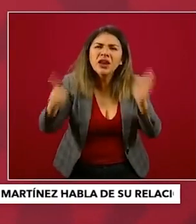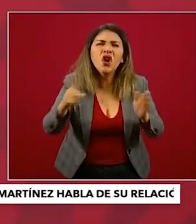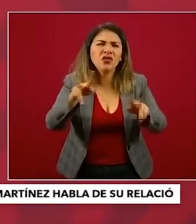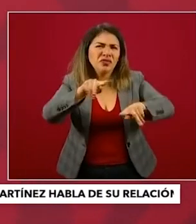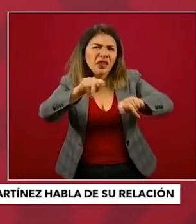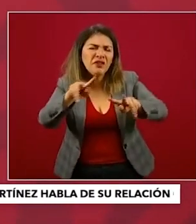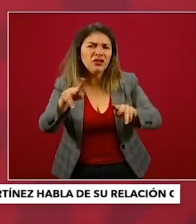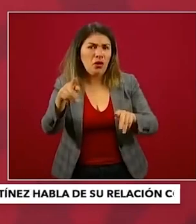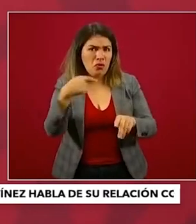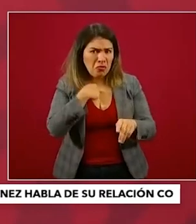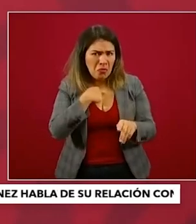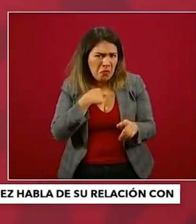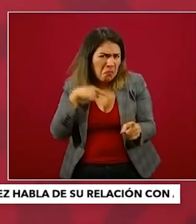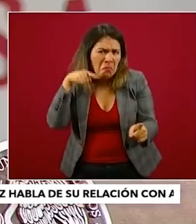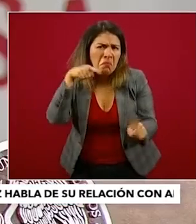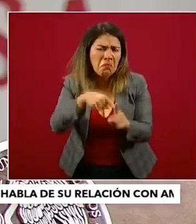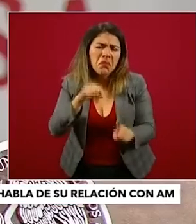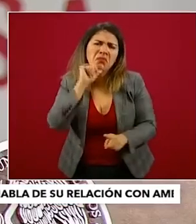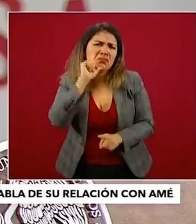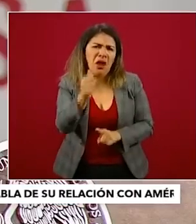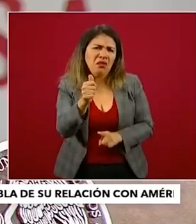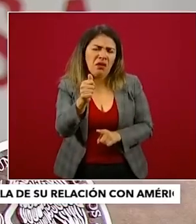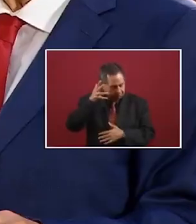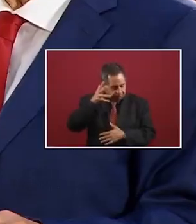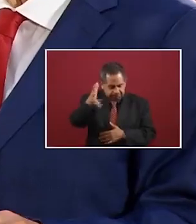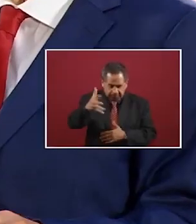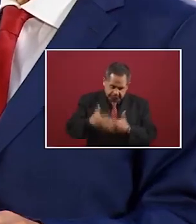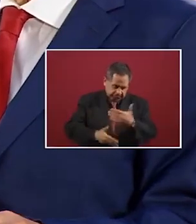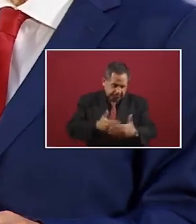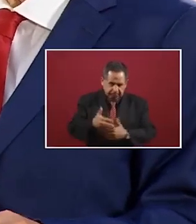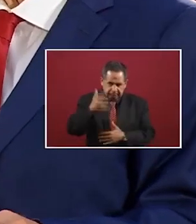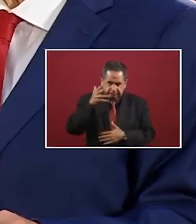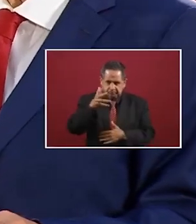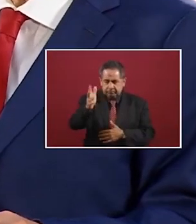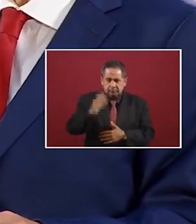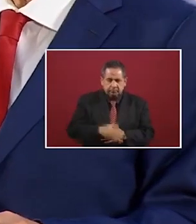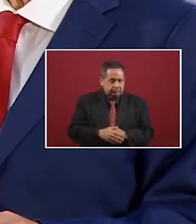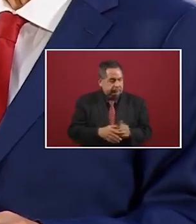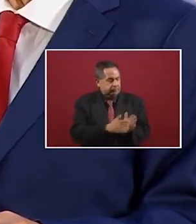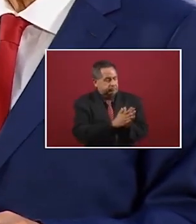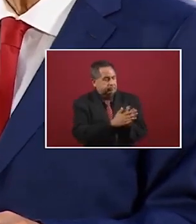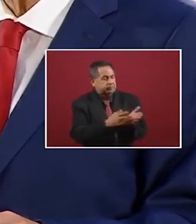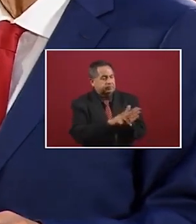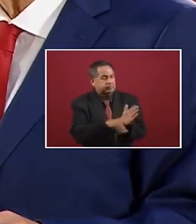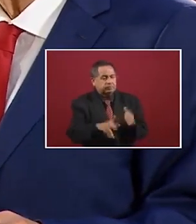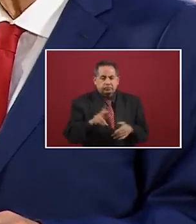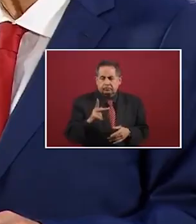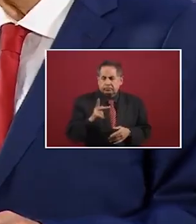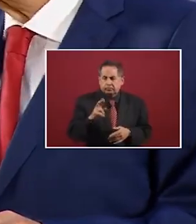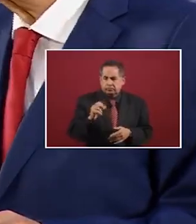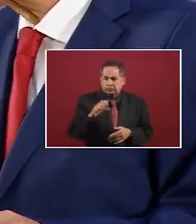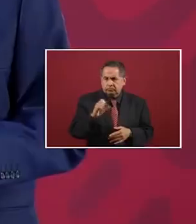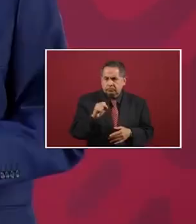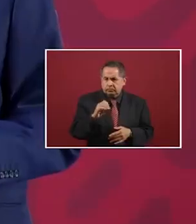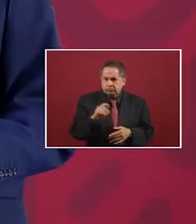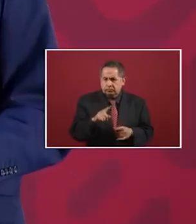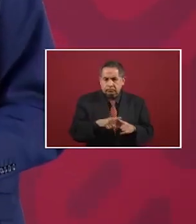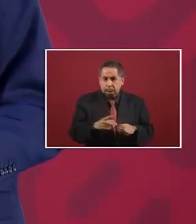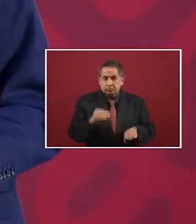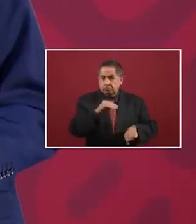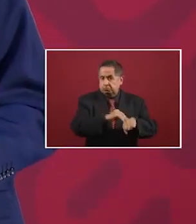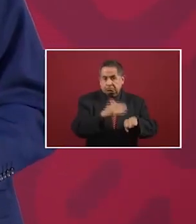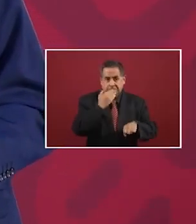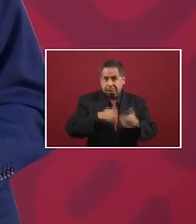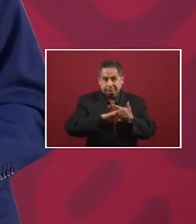atacan al gobierno. La revista Proceso, por ejemplo, no se portó bien con